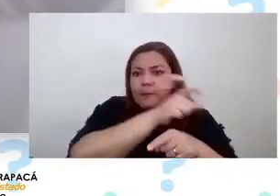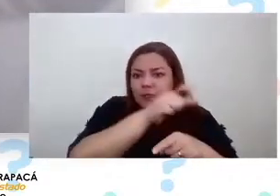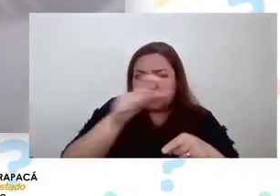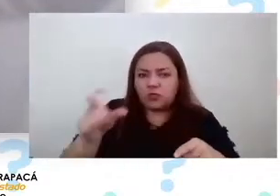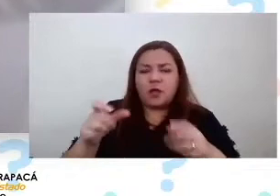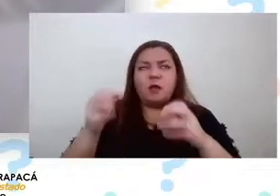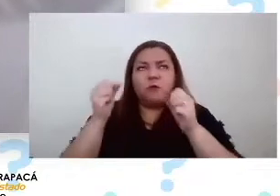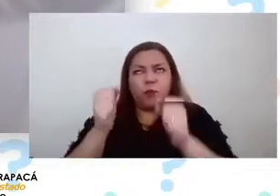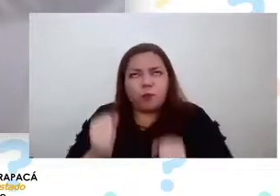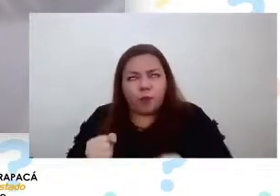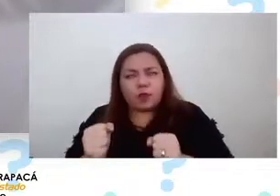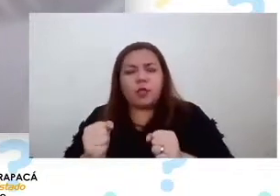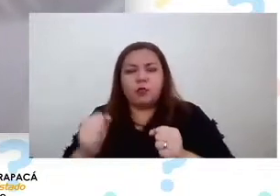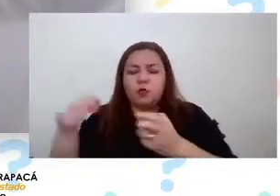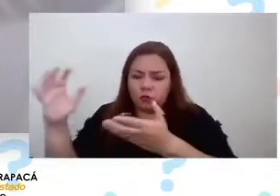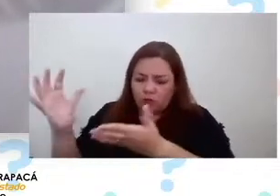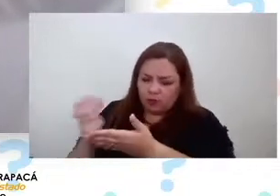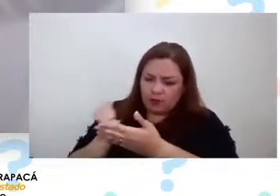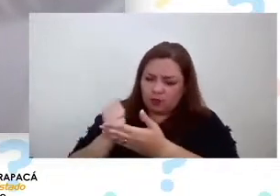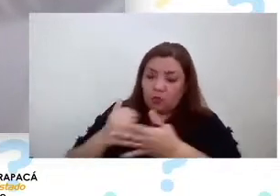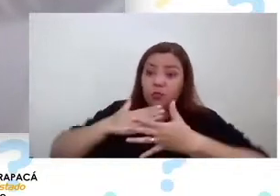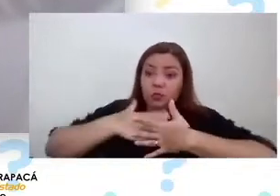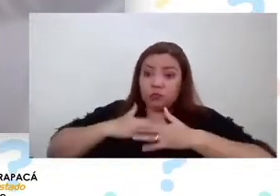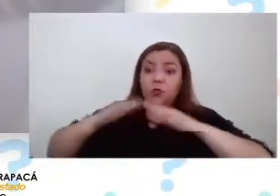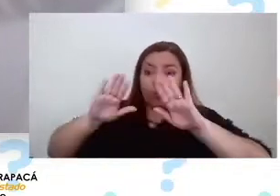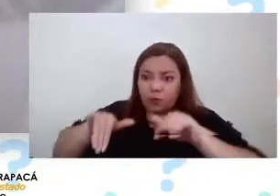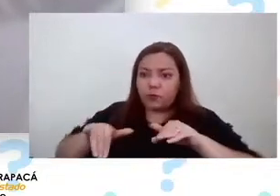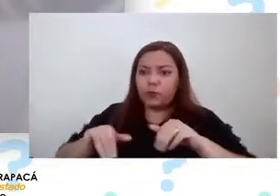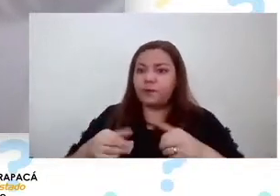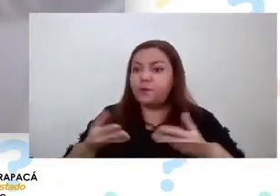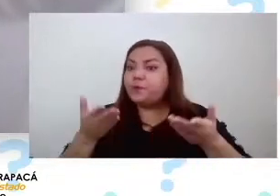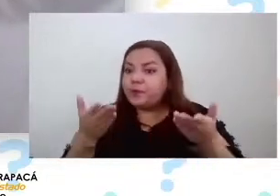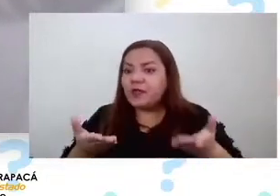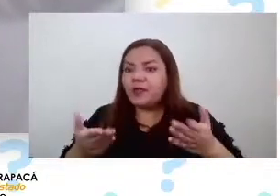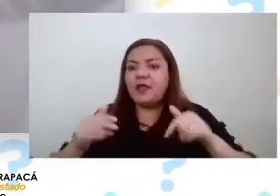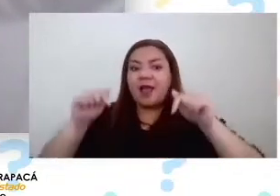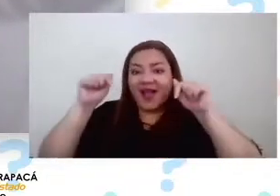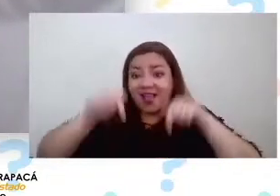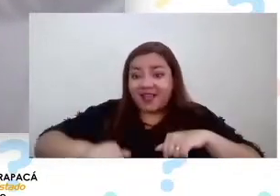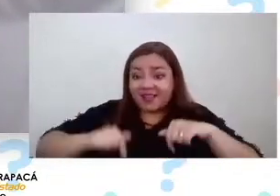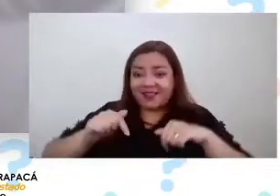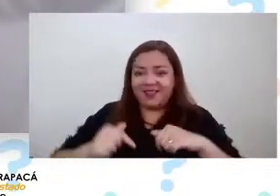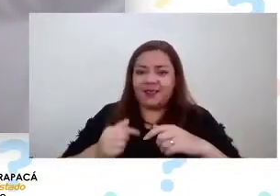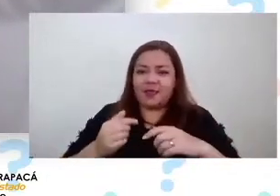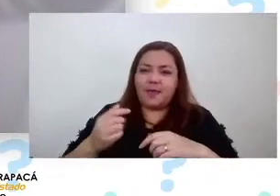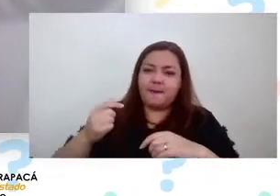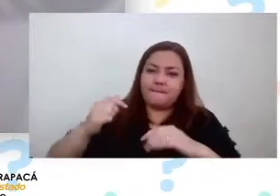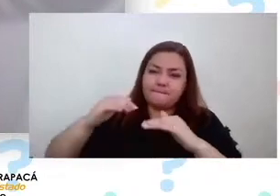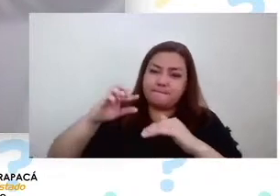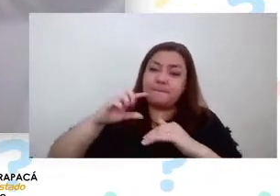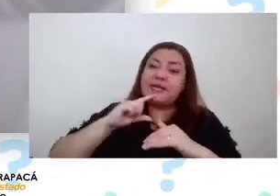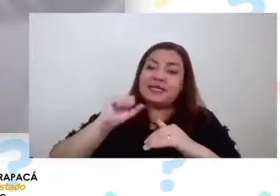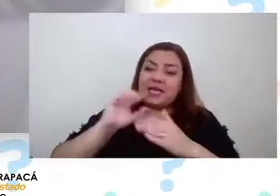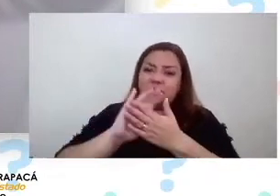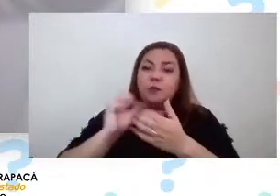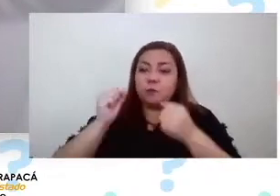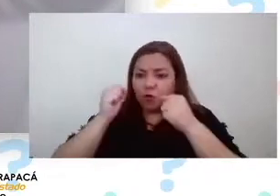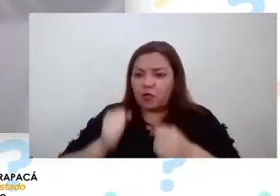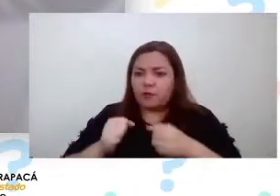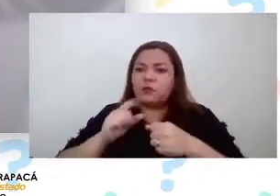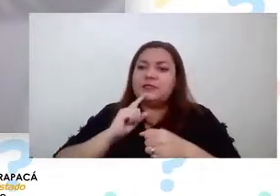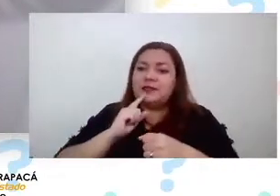tomarlo y hacer lo propio entonces si acá en Alto Patache nosotros podemos abastecernos de agua sin necesidad